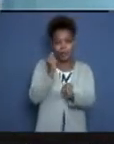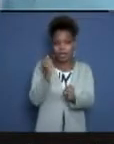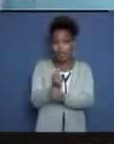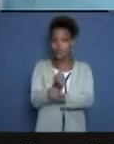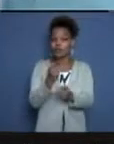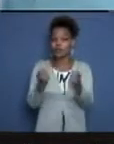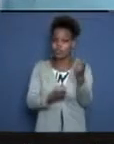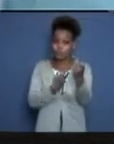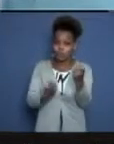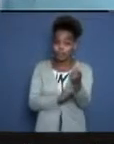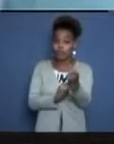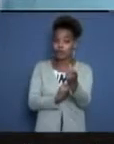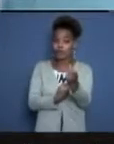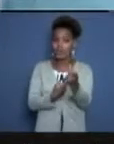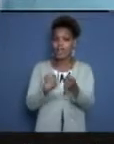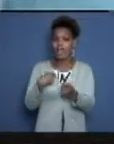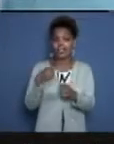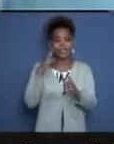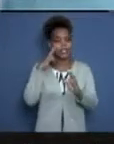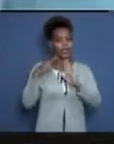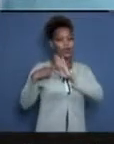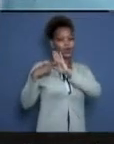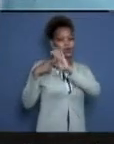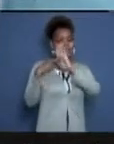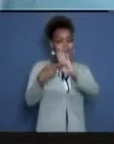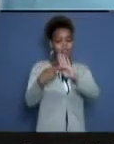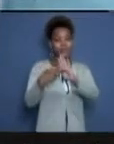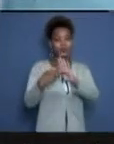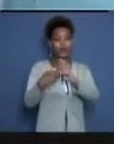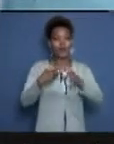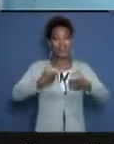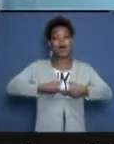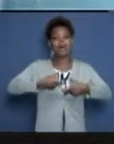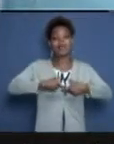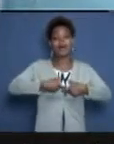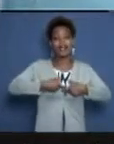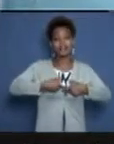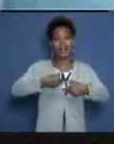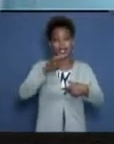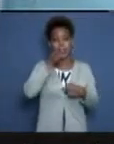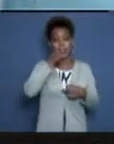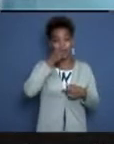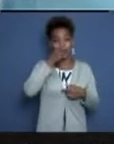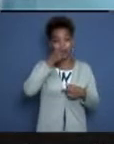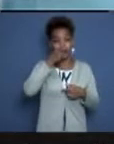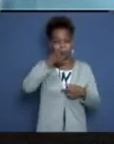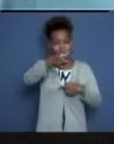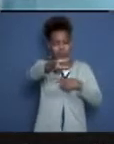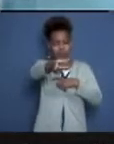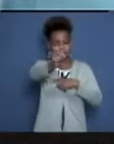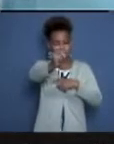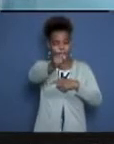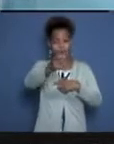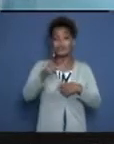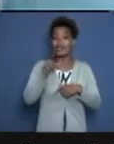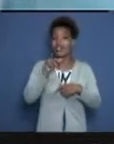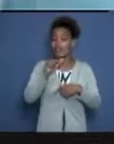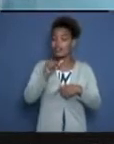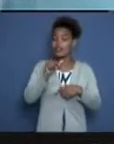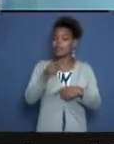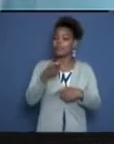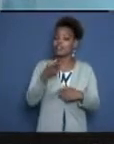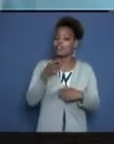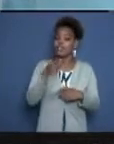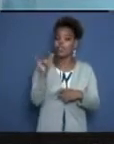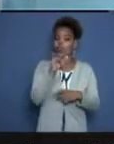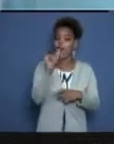como las del holguinero Leuris Pupo Requejo en tiro deportivo, también el boxeo que se llevó cuatro coronas y